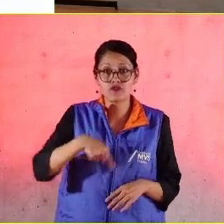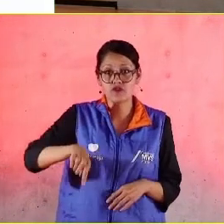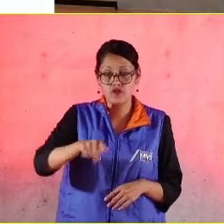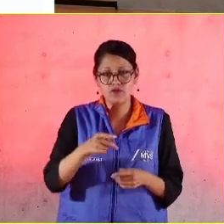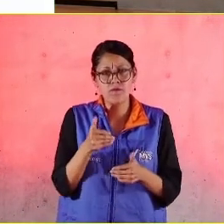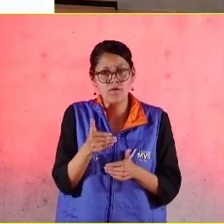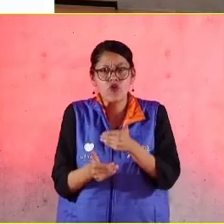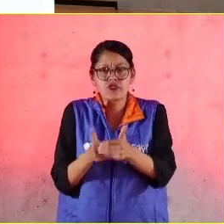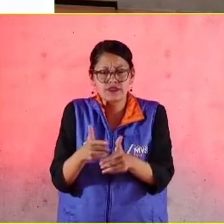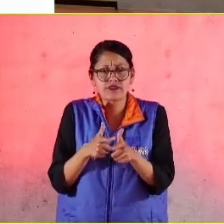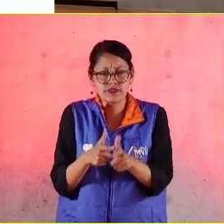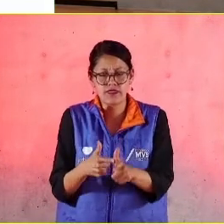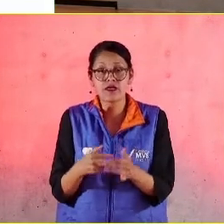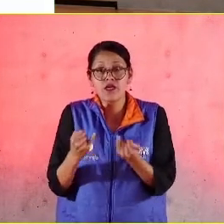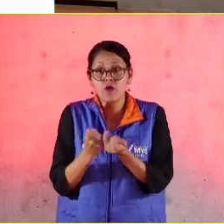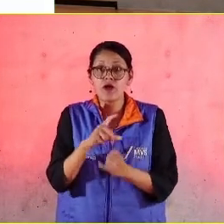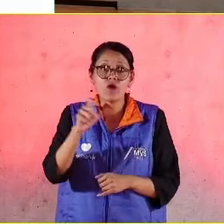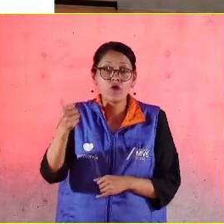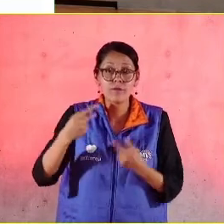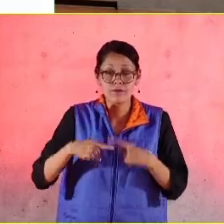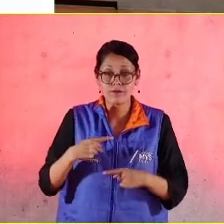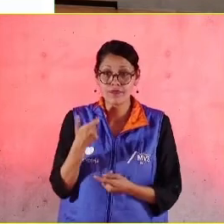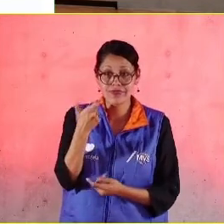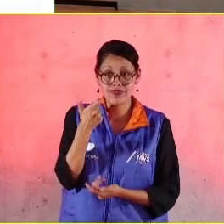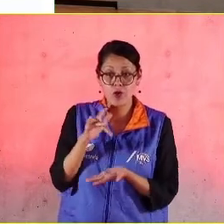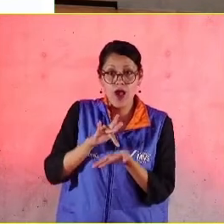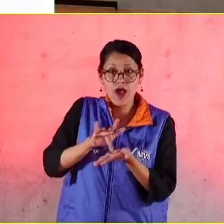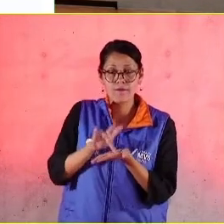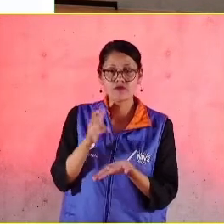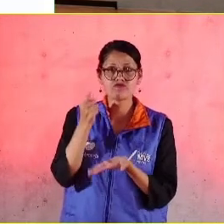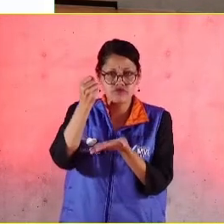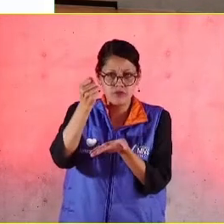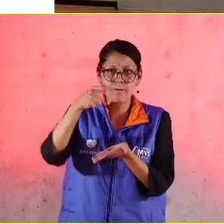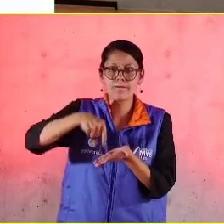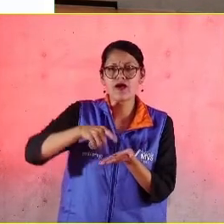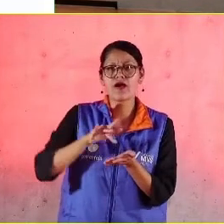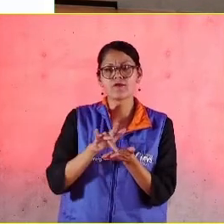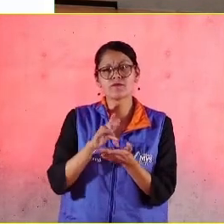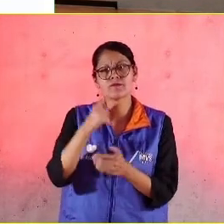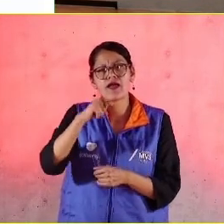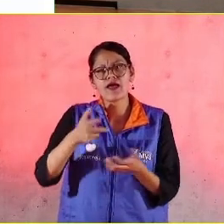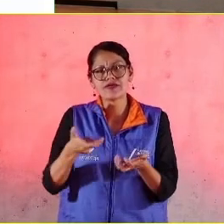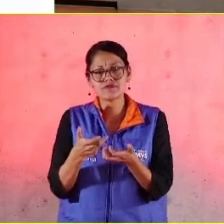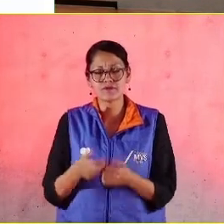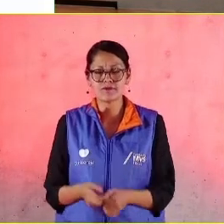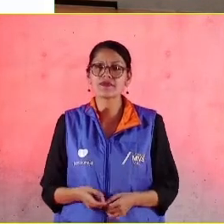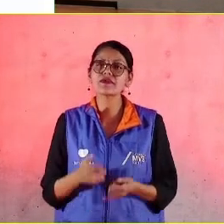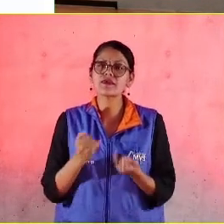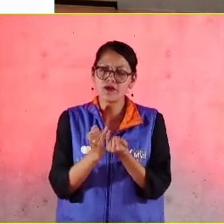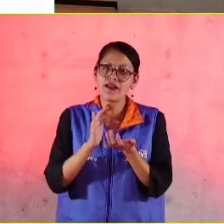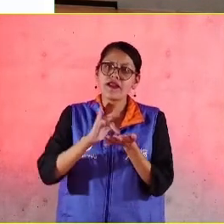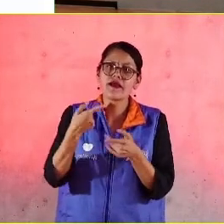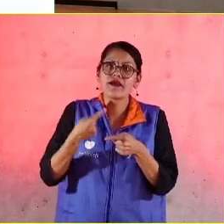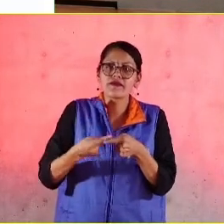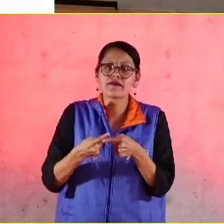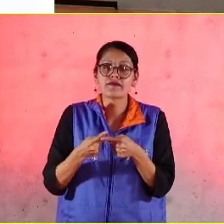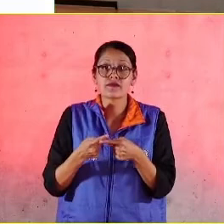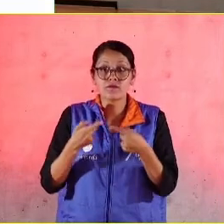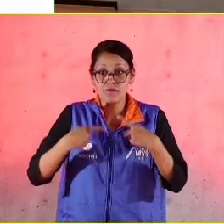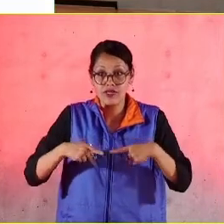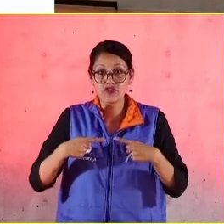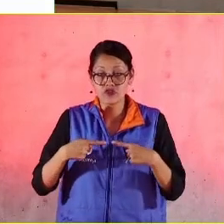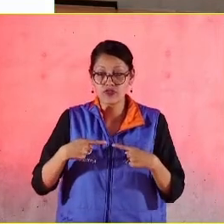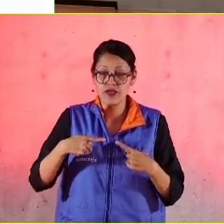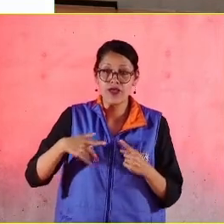todo este proceso y a quienes han patrocinado este evento, a quienes están, agradecer a quienes están más cerca